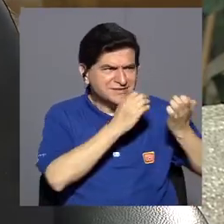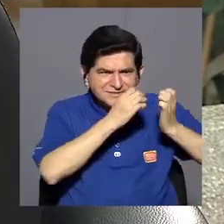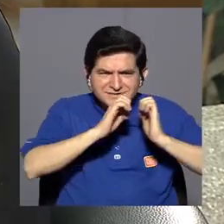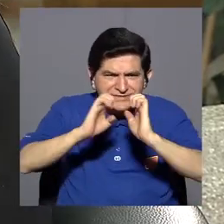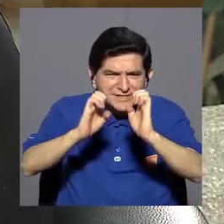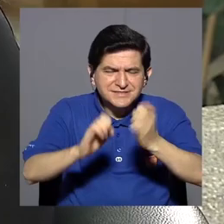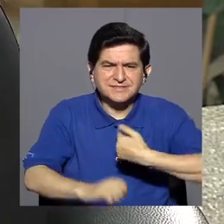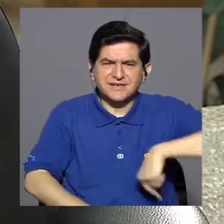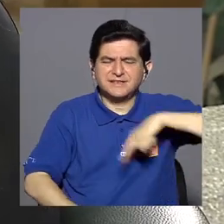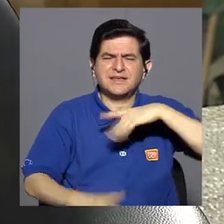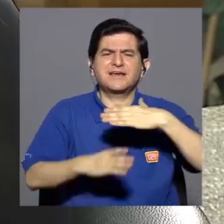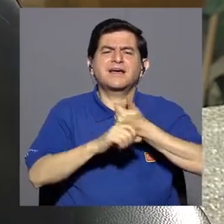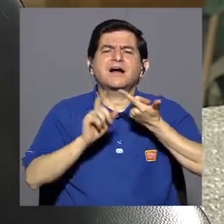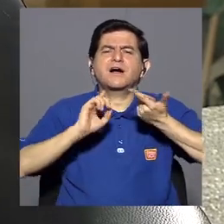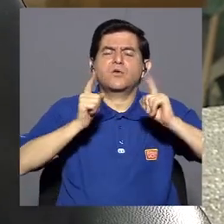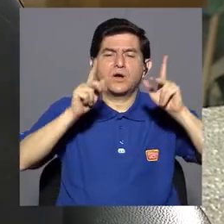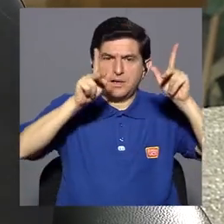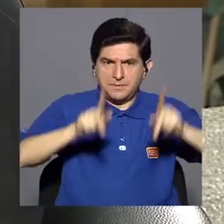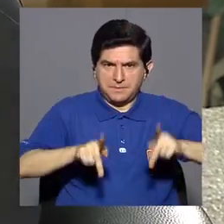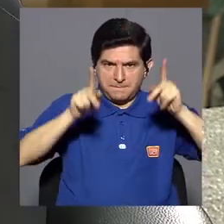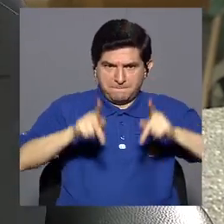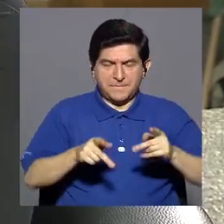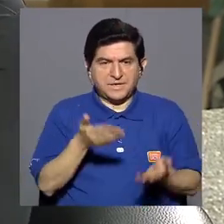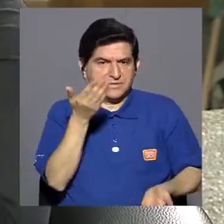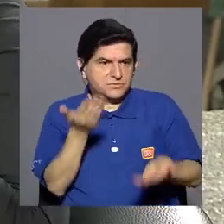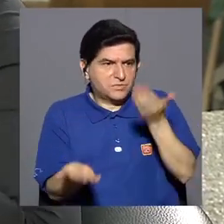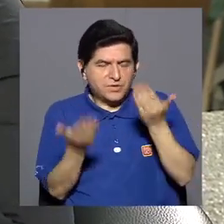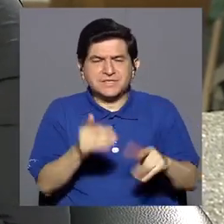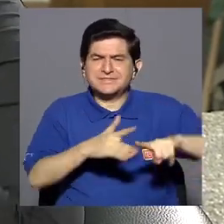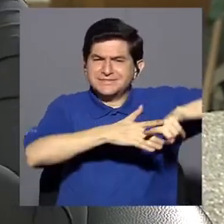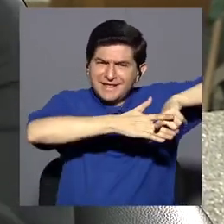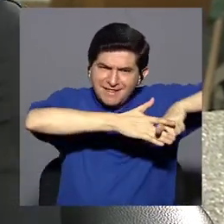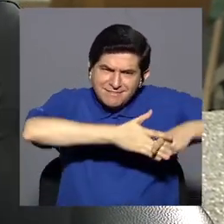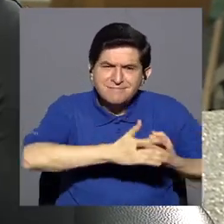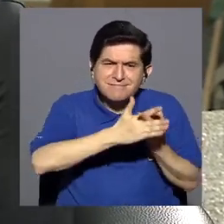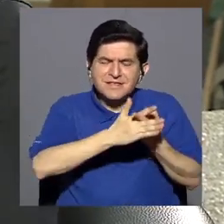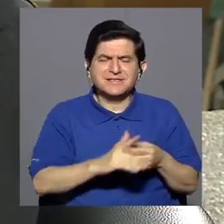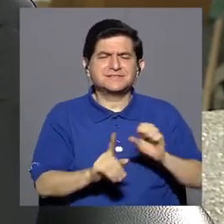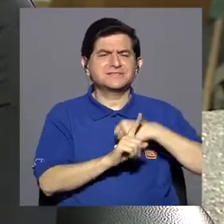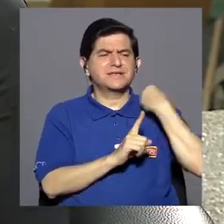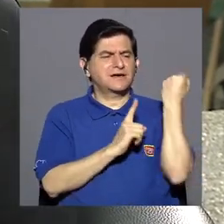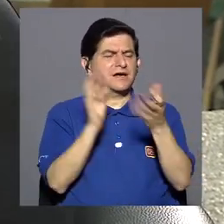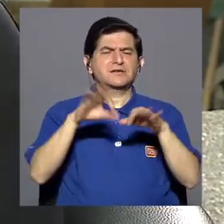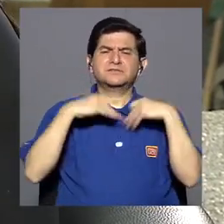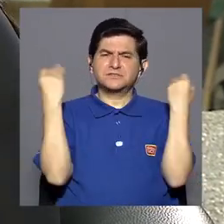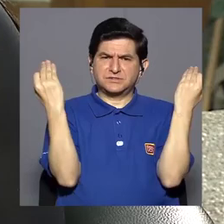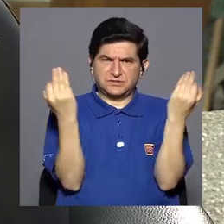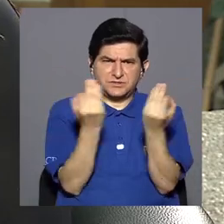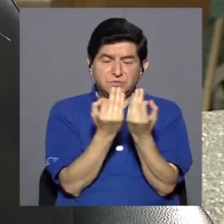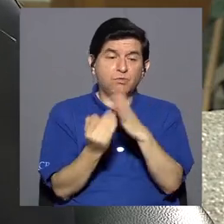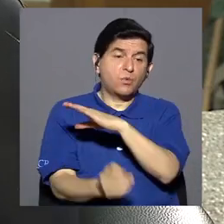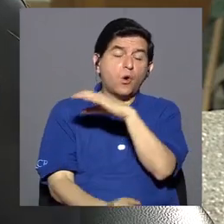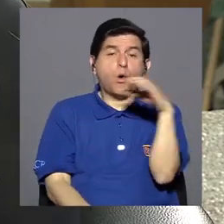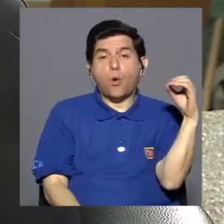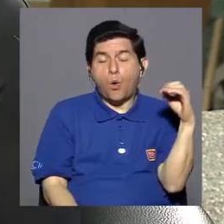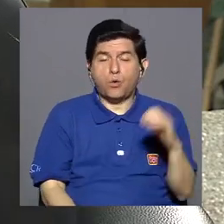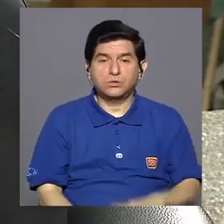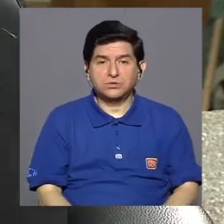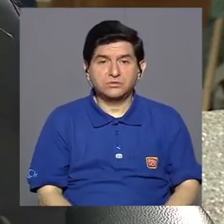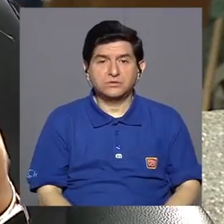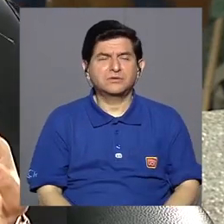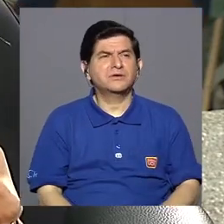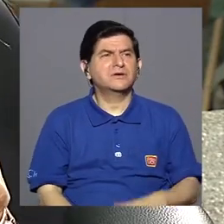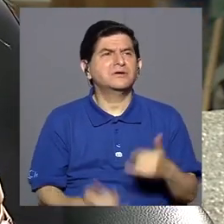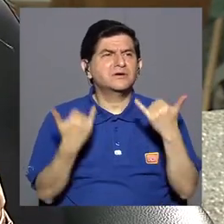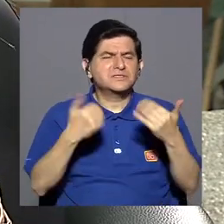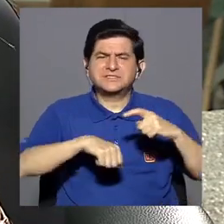¿qué estrategias podemos tomar las personas que estamos iniciando con esta situación familiar o ya